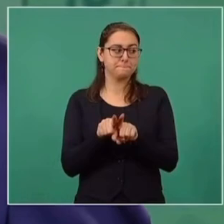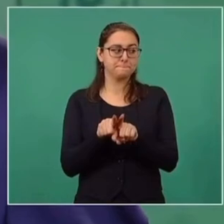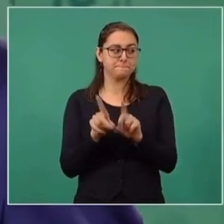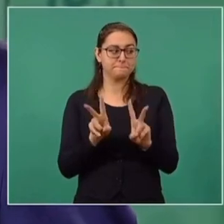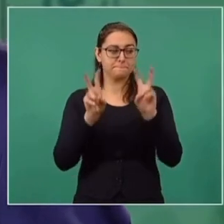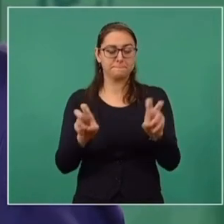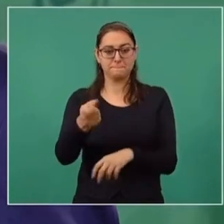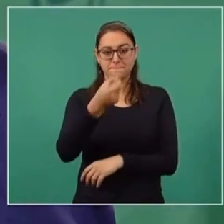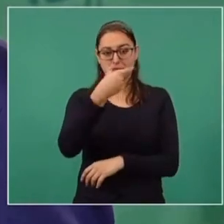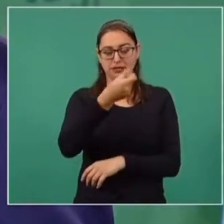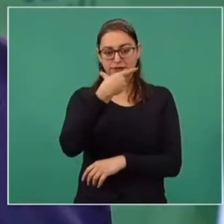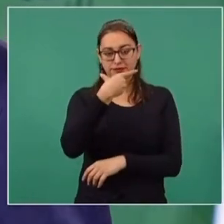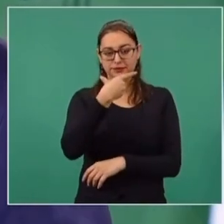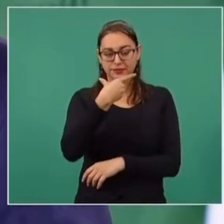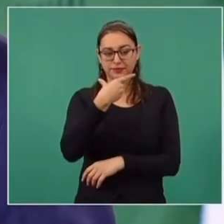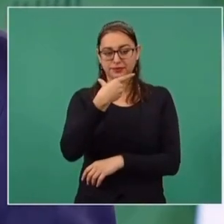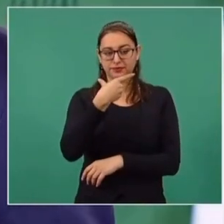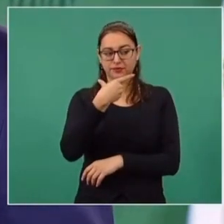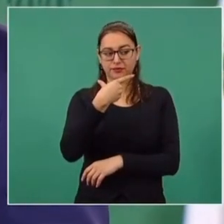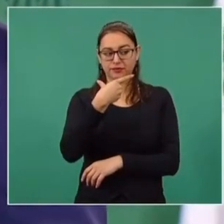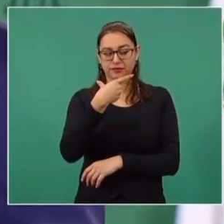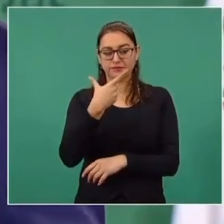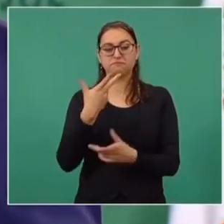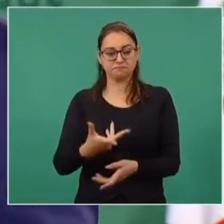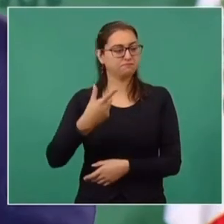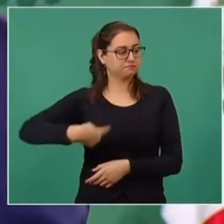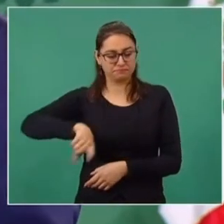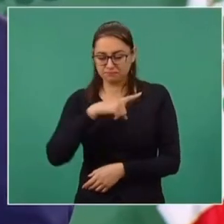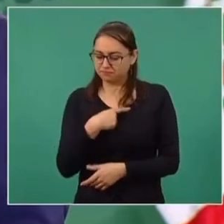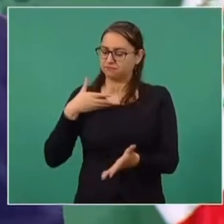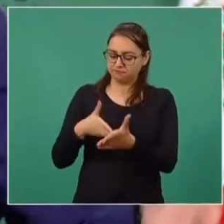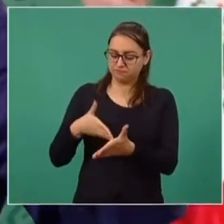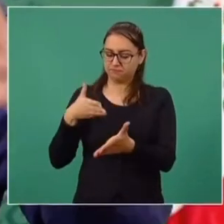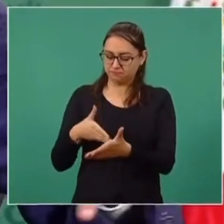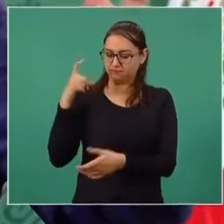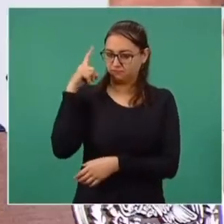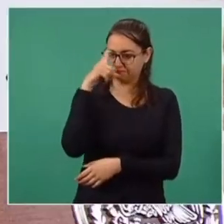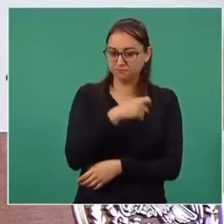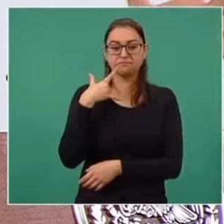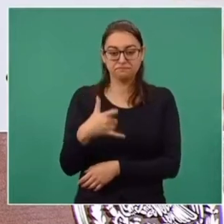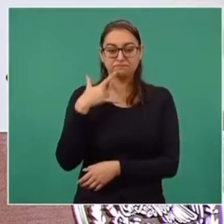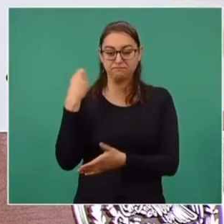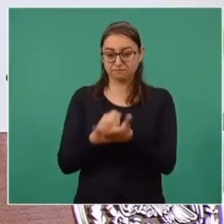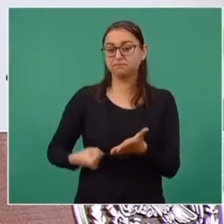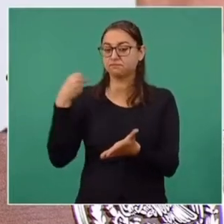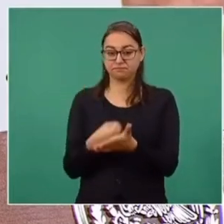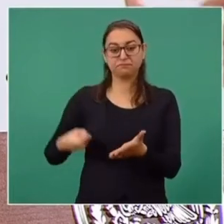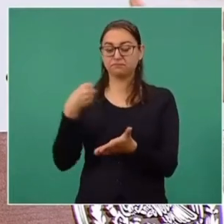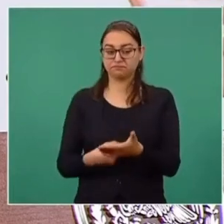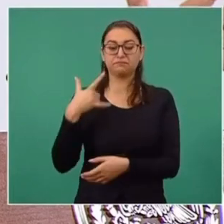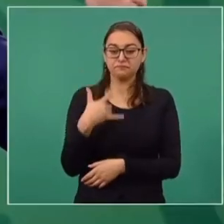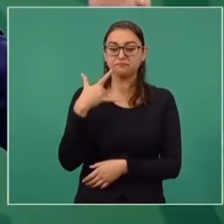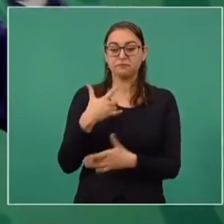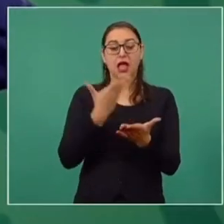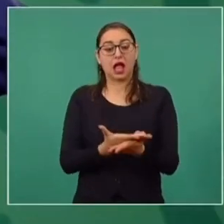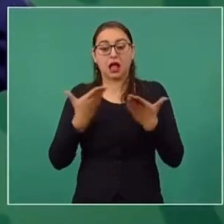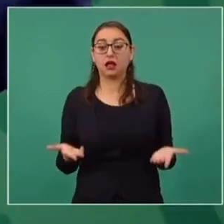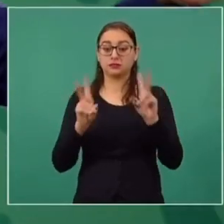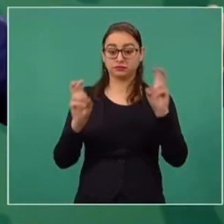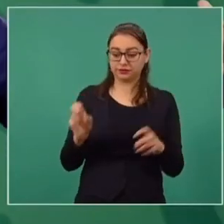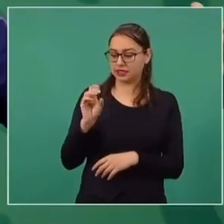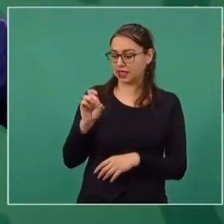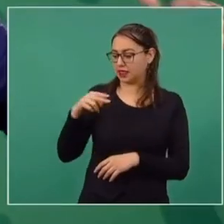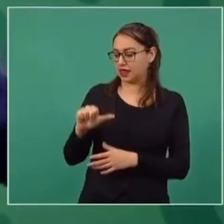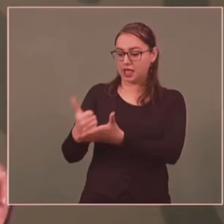medicamentos, que hemos enfrentado muchos obstáculos, pero ya vamos avanzando. Y ahora, con el apoyo de las Fuerzas Armadas,